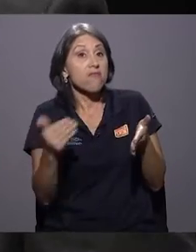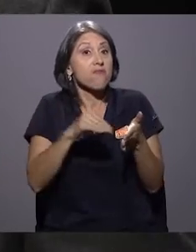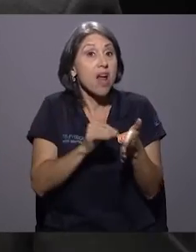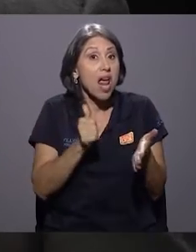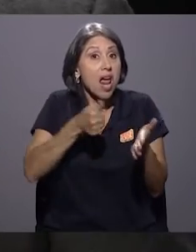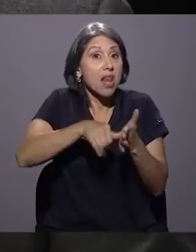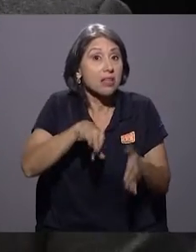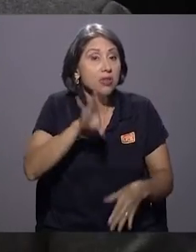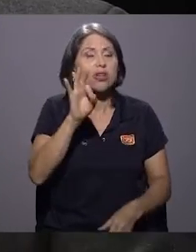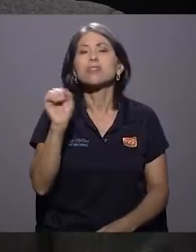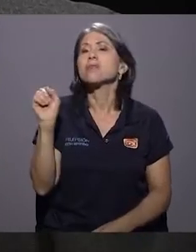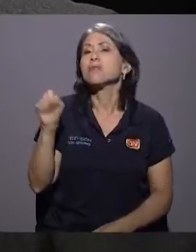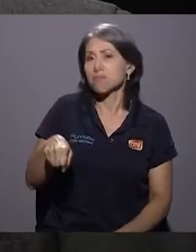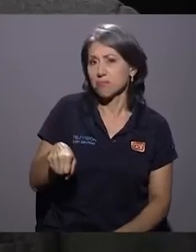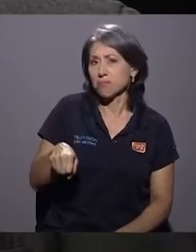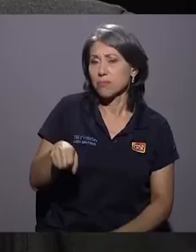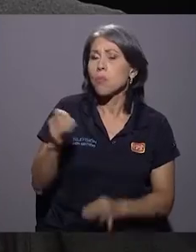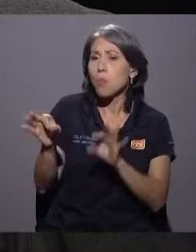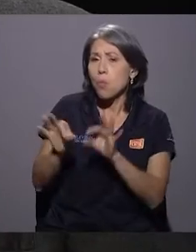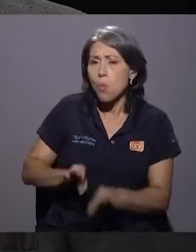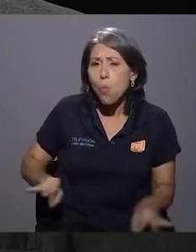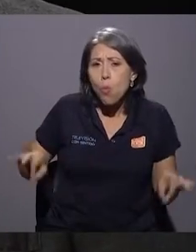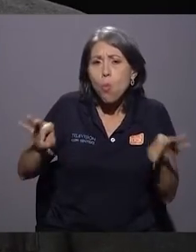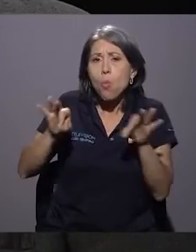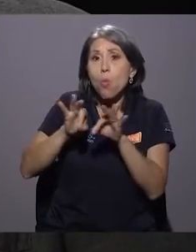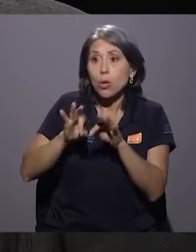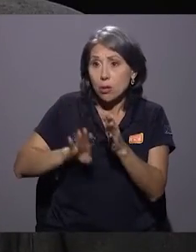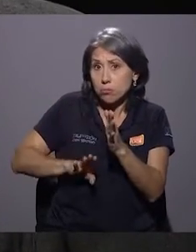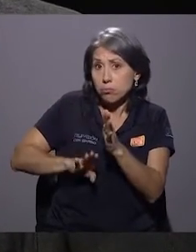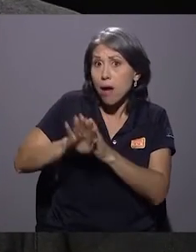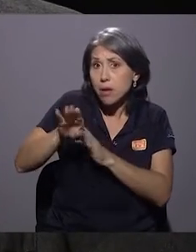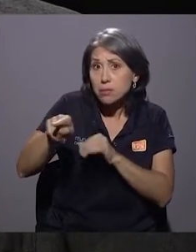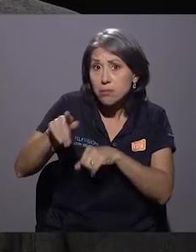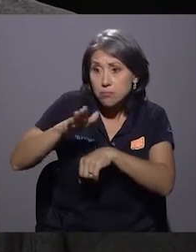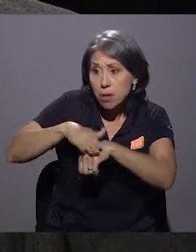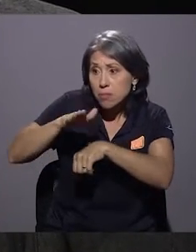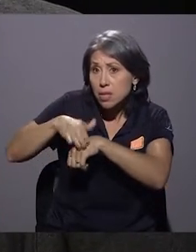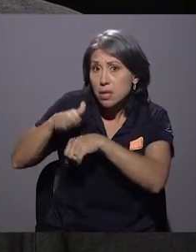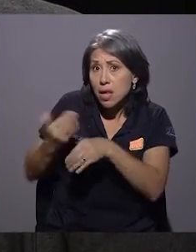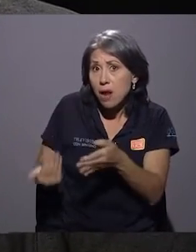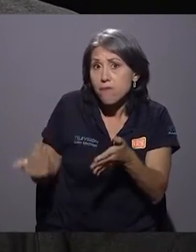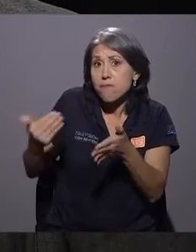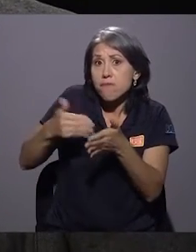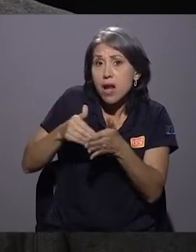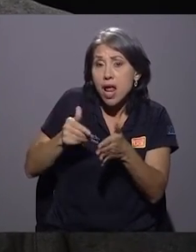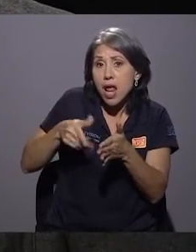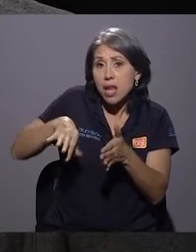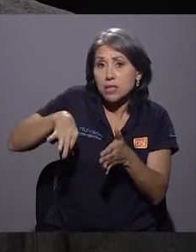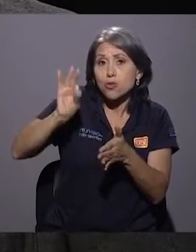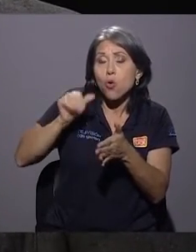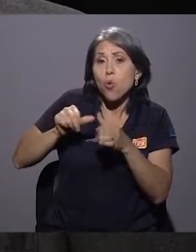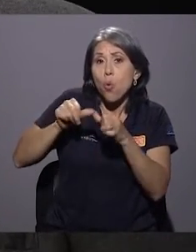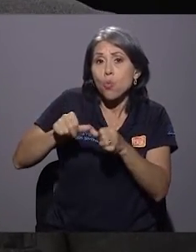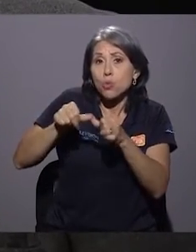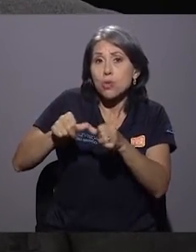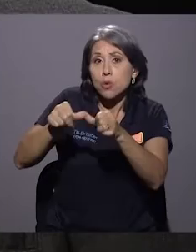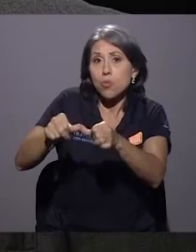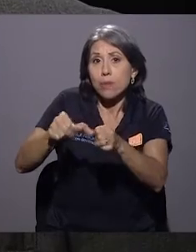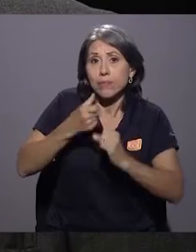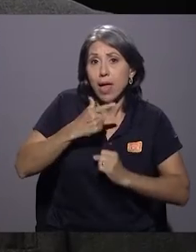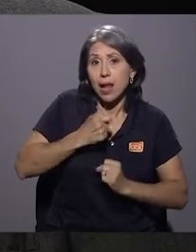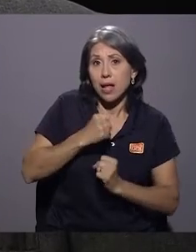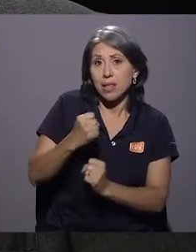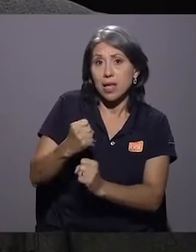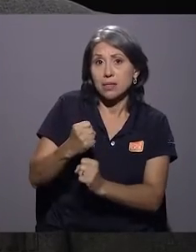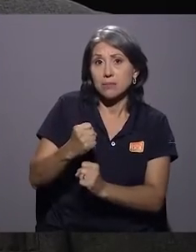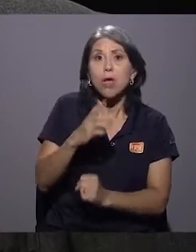claro, sin ninguna duda. Fue muy importante el avance de que se permitiera la reelección continua a nivel de alcaldías. Que es un tema que, por